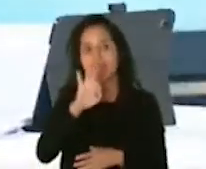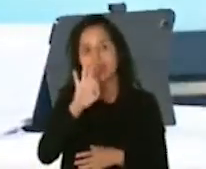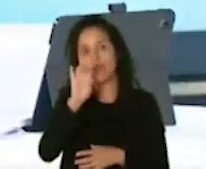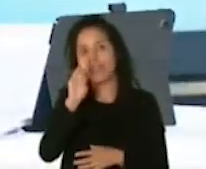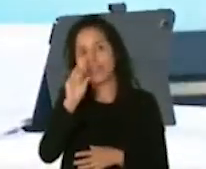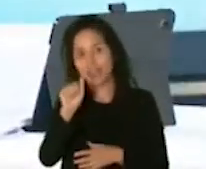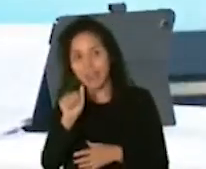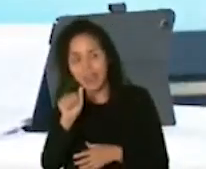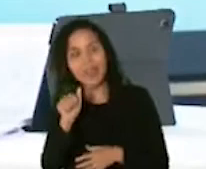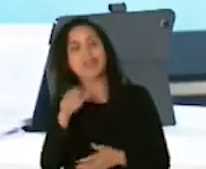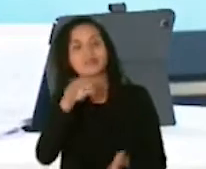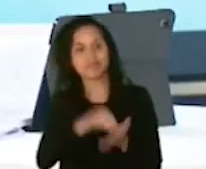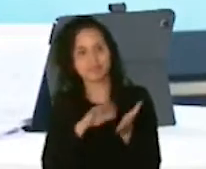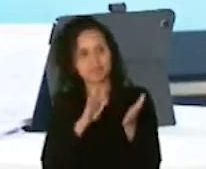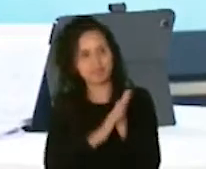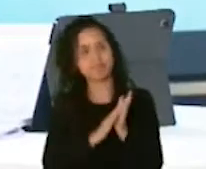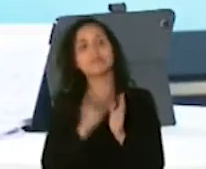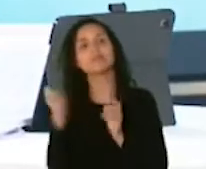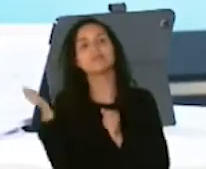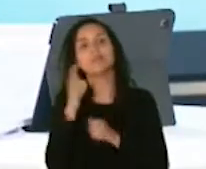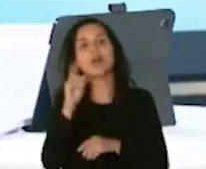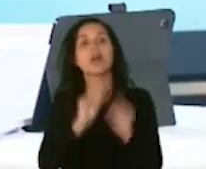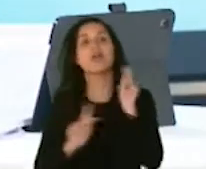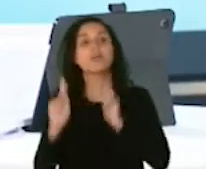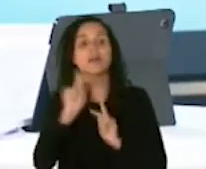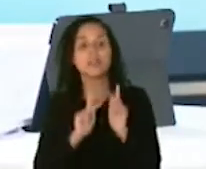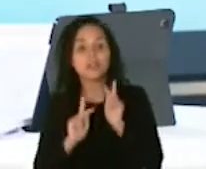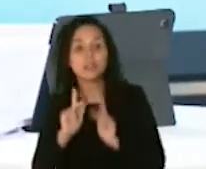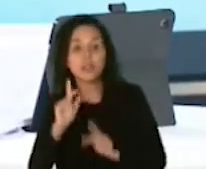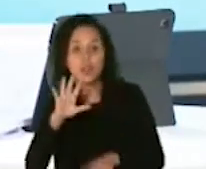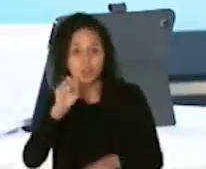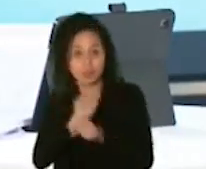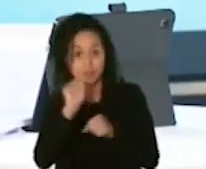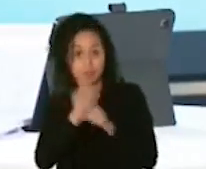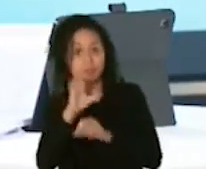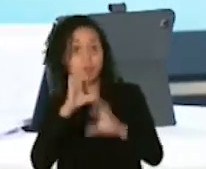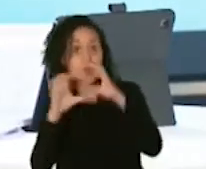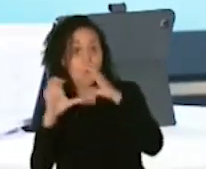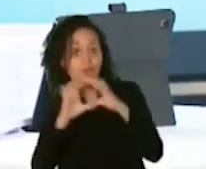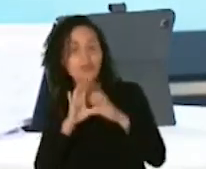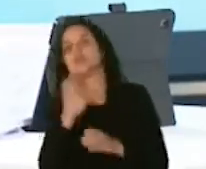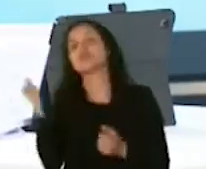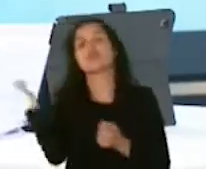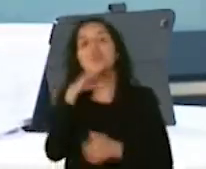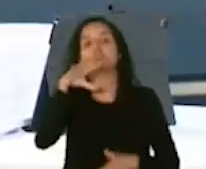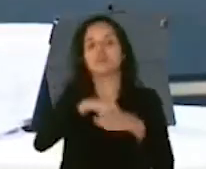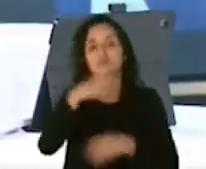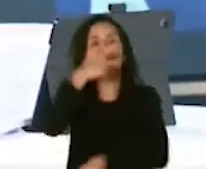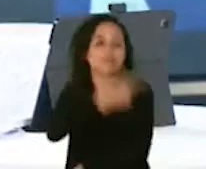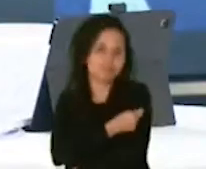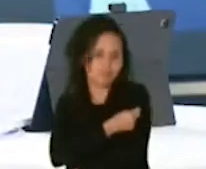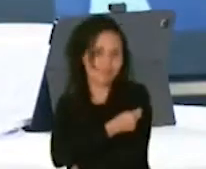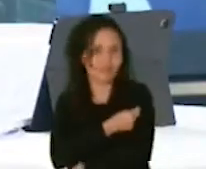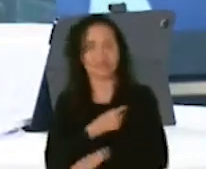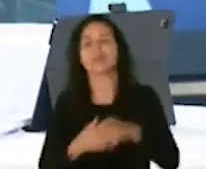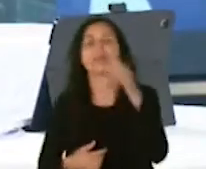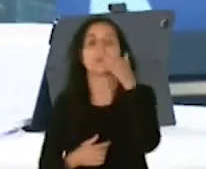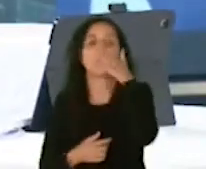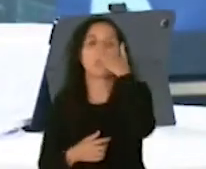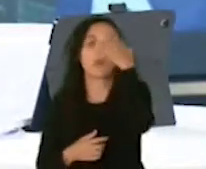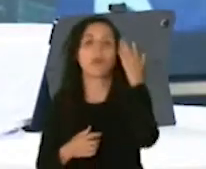los trabajadores del área de las comunicaciones y estamos todos incluidos en ese proceso como verdad como